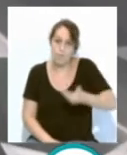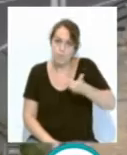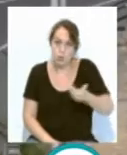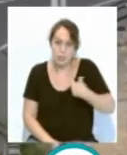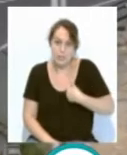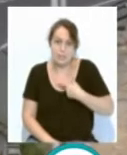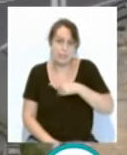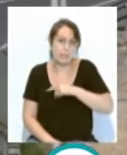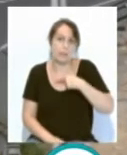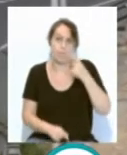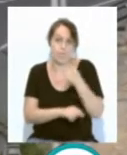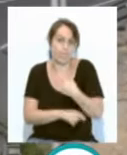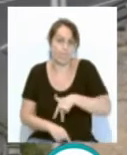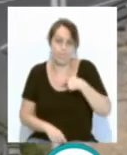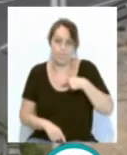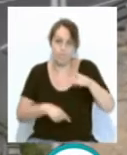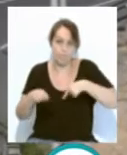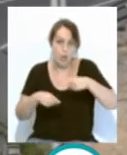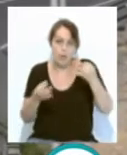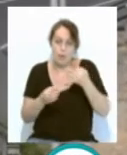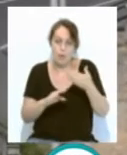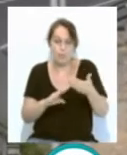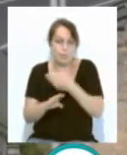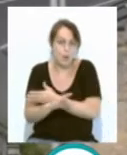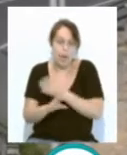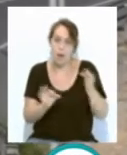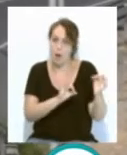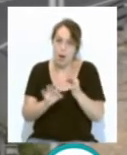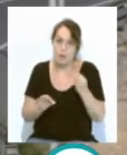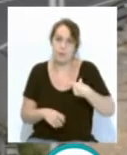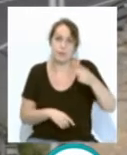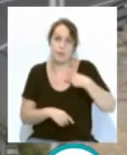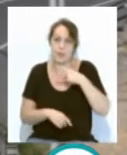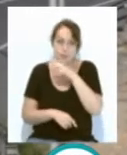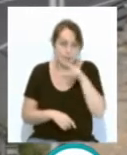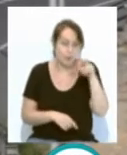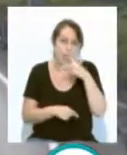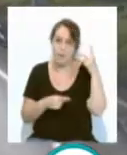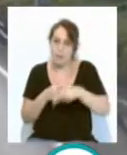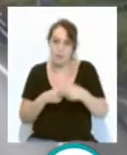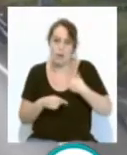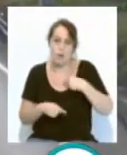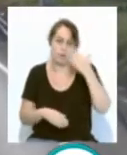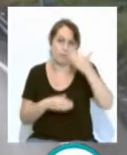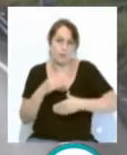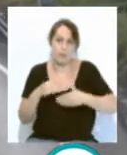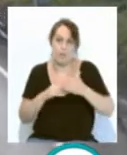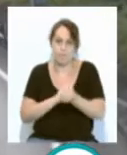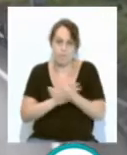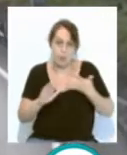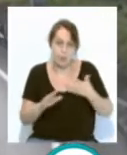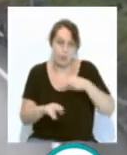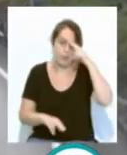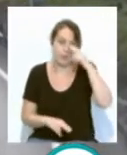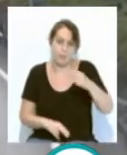como evitar las horas puntas, preparar el viaje con antelación, evitar las distracciones o respetar los límites de velocidad, entre otras.